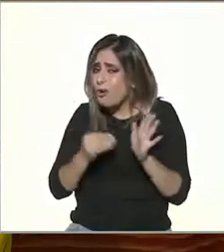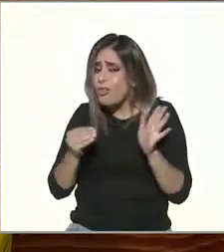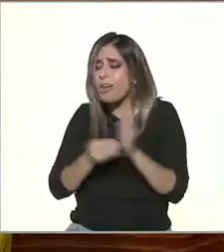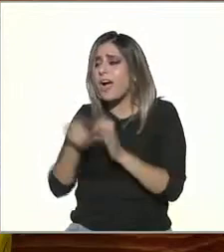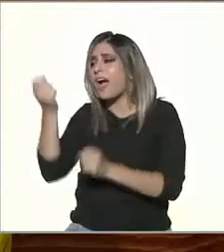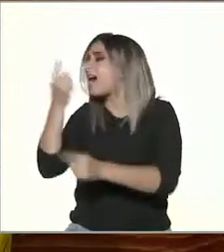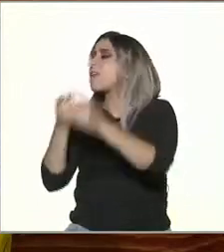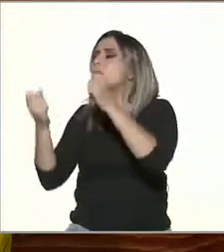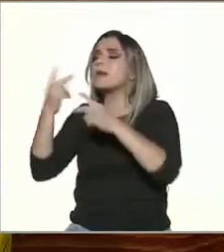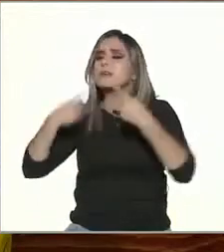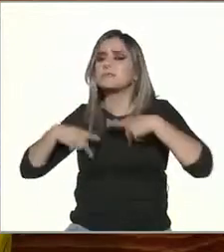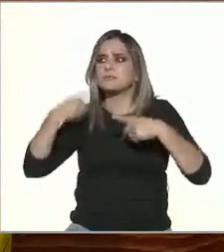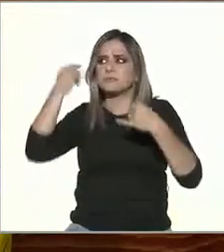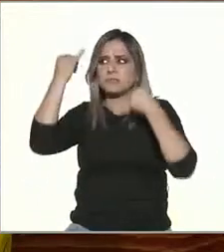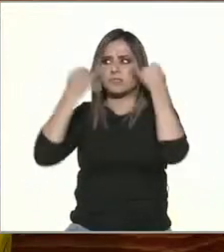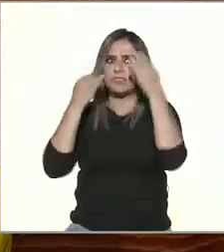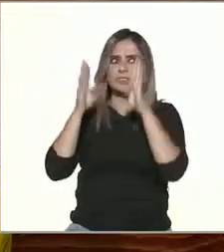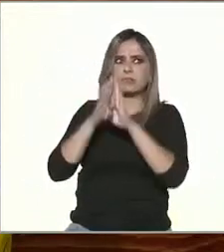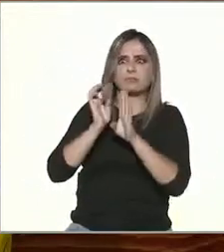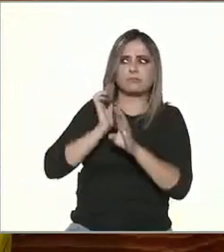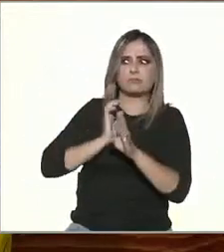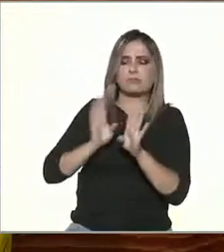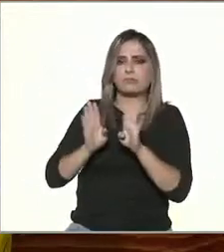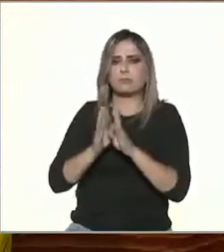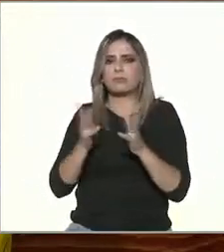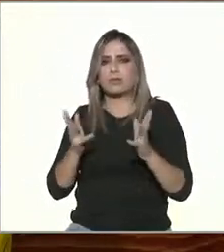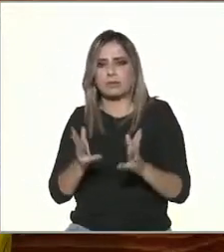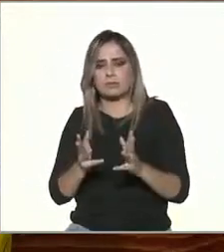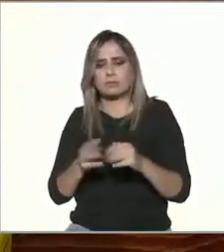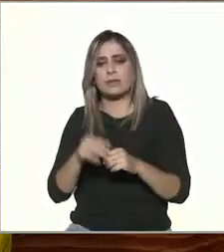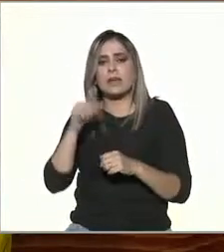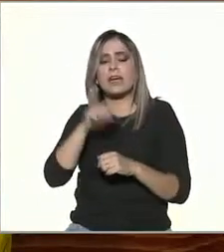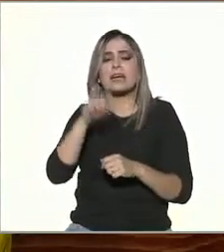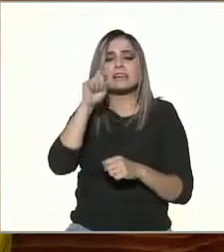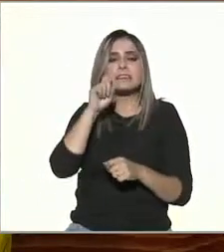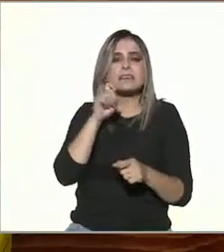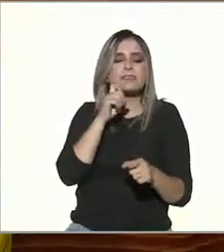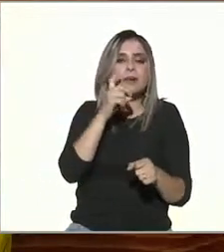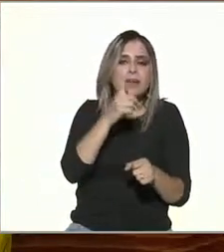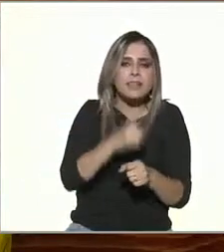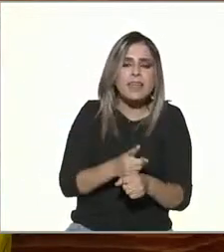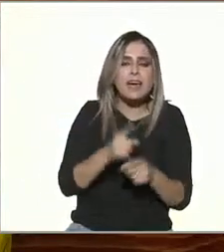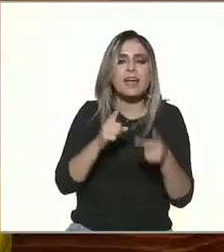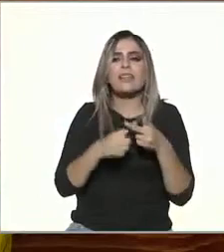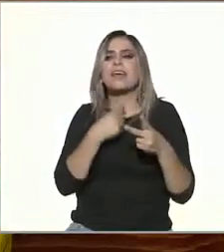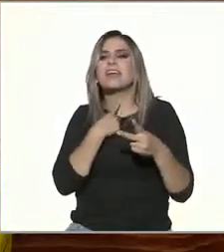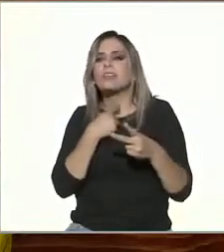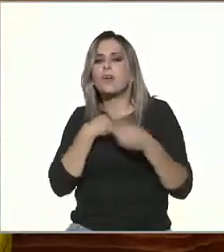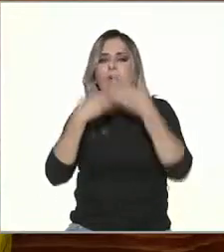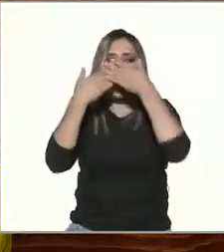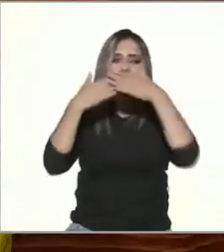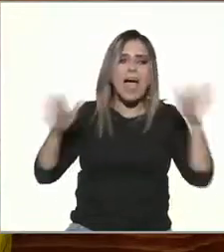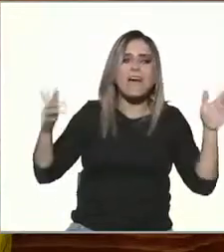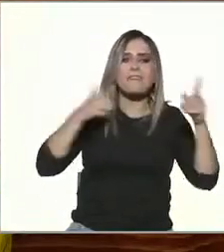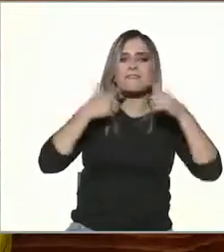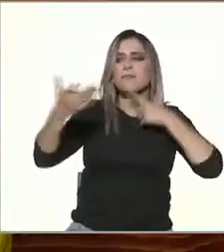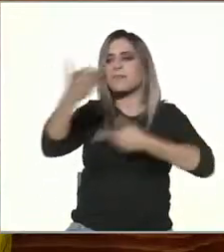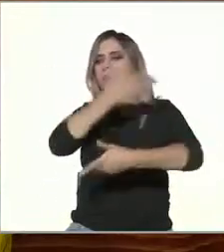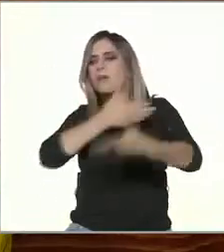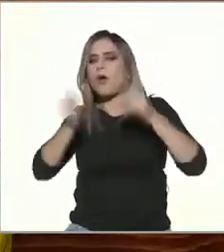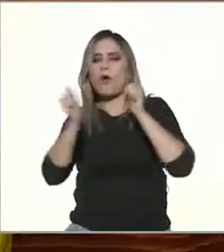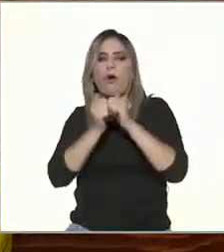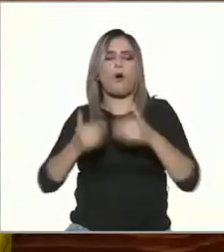siguen siendo tabúes todavía no se habla de sexualidad y de erotismo con la apertura que mereceríamos los seres